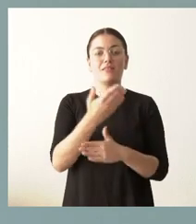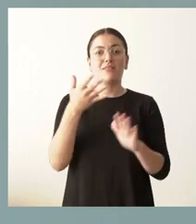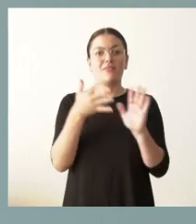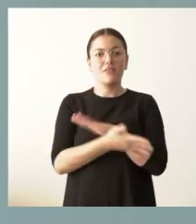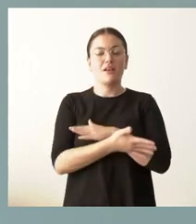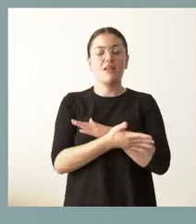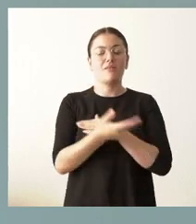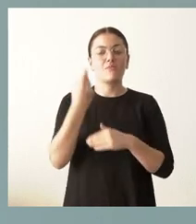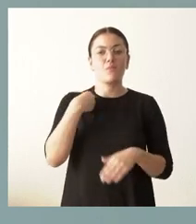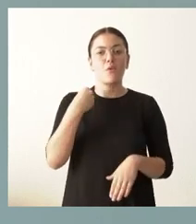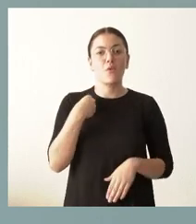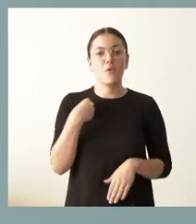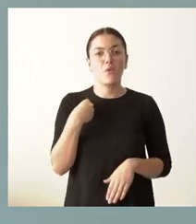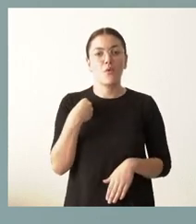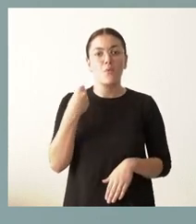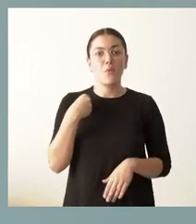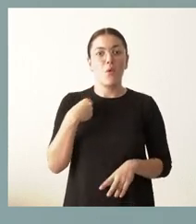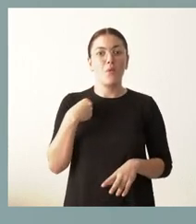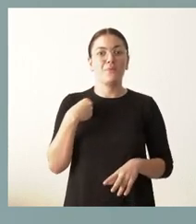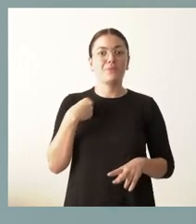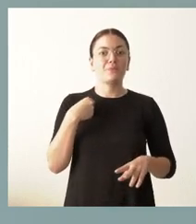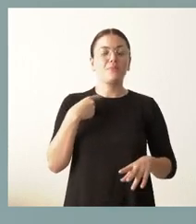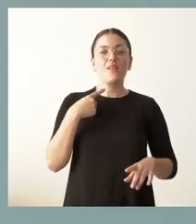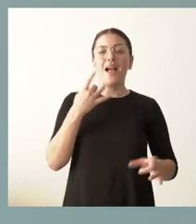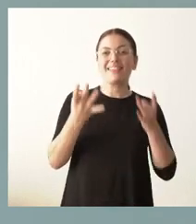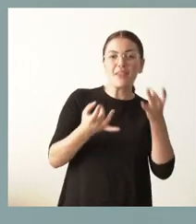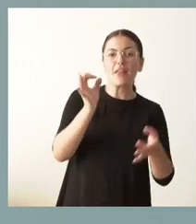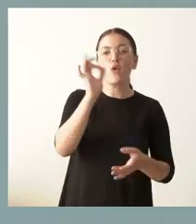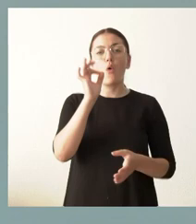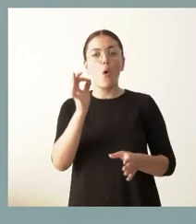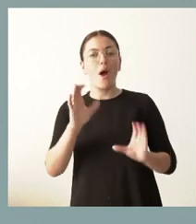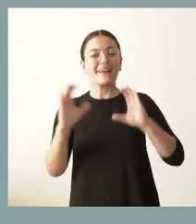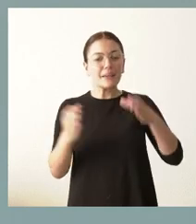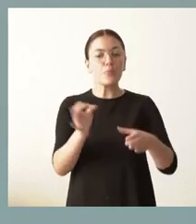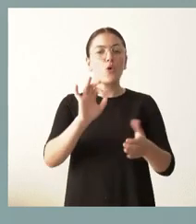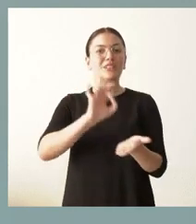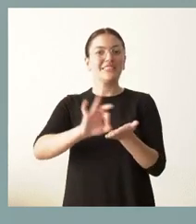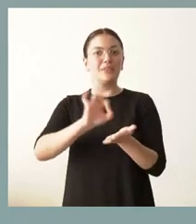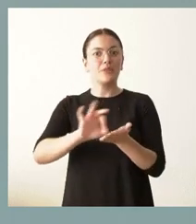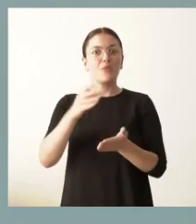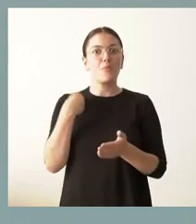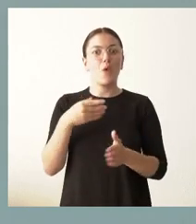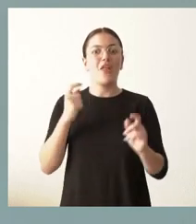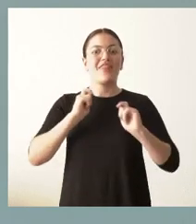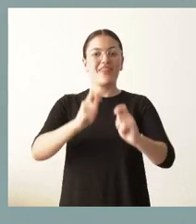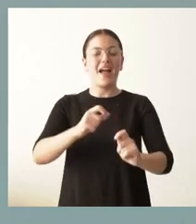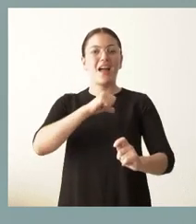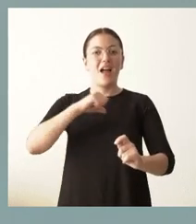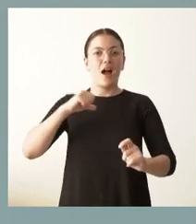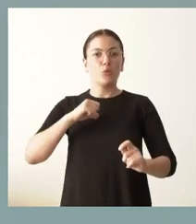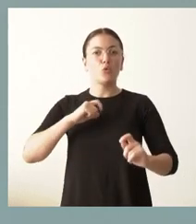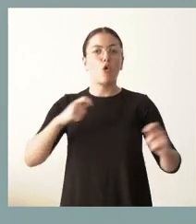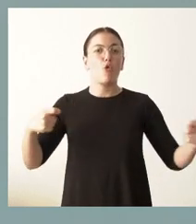actividades o aquellos equipos o aquellos servicios donde se hubiera otorgado esta capacidad de autoconcertación